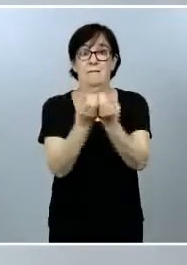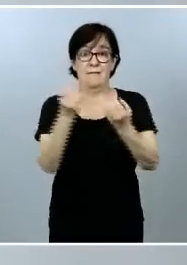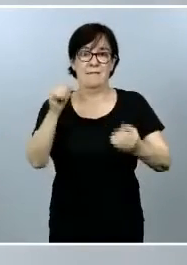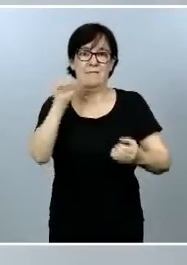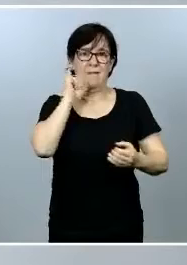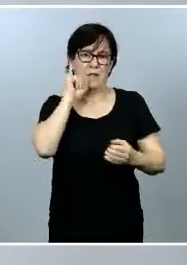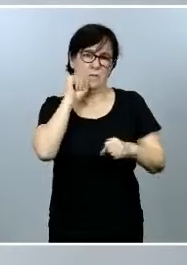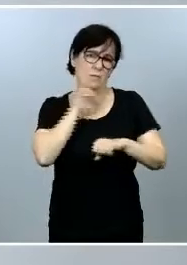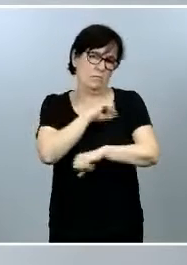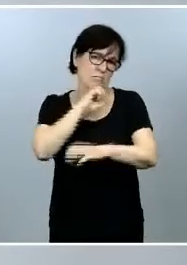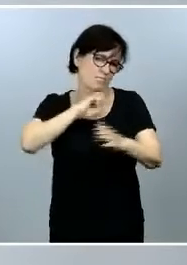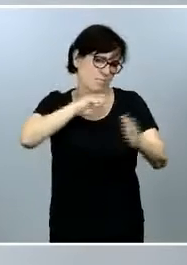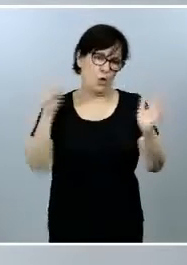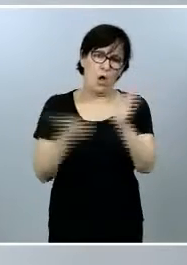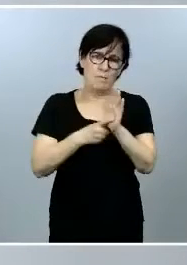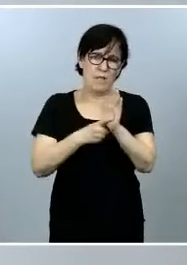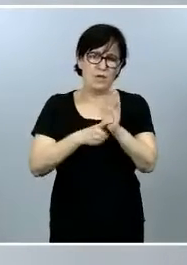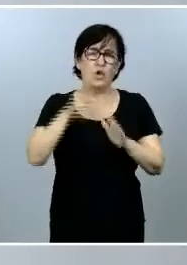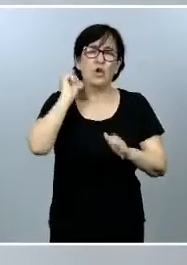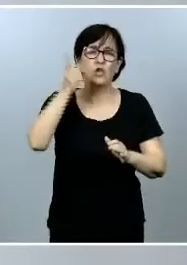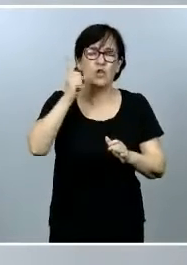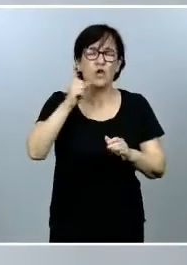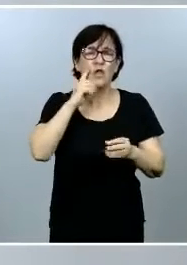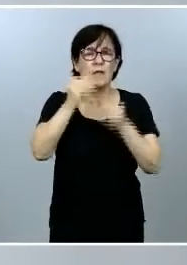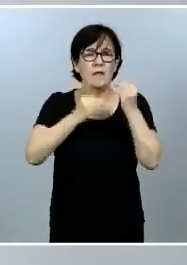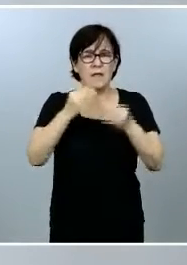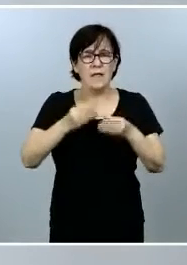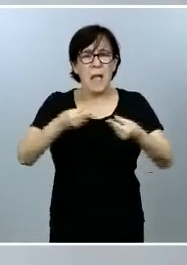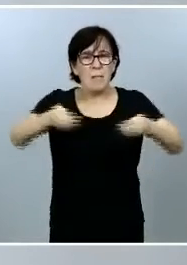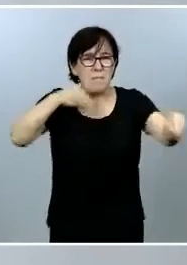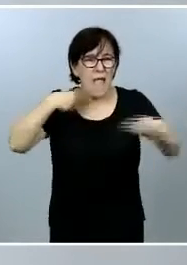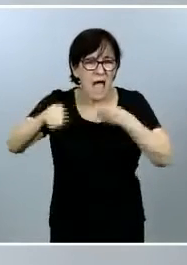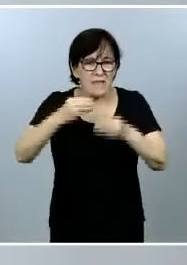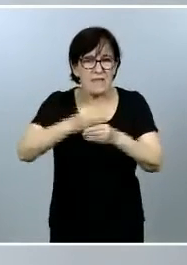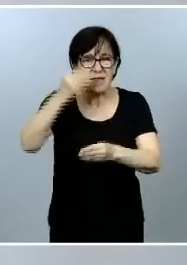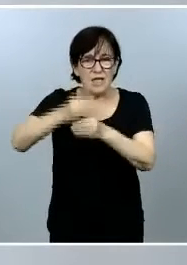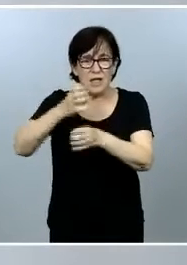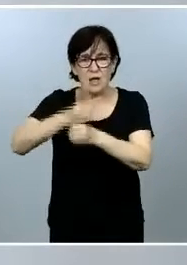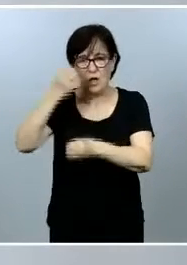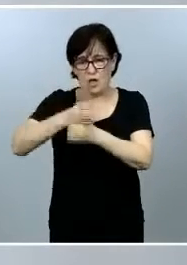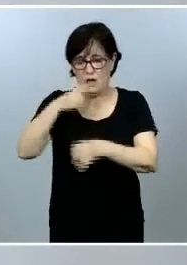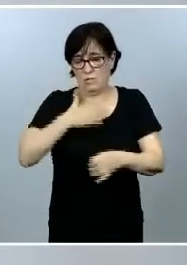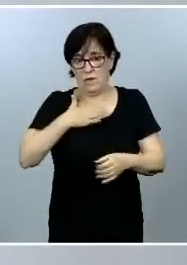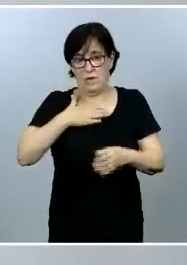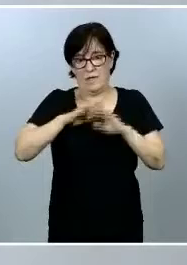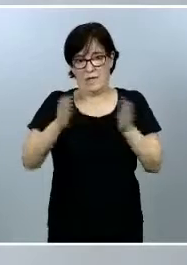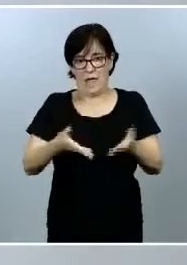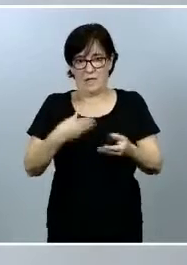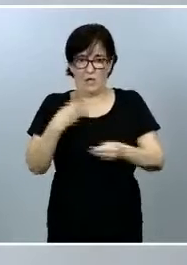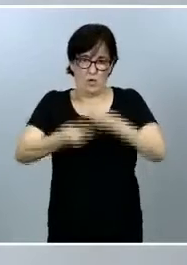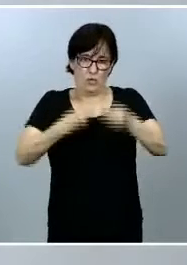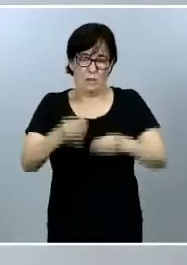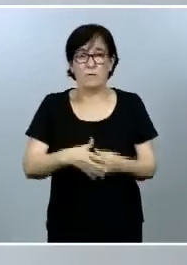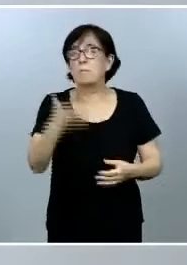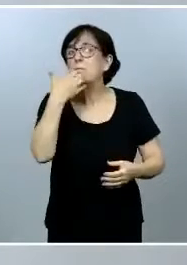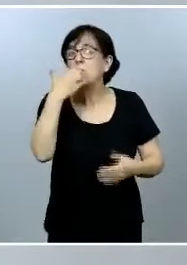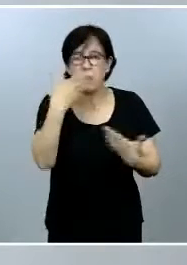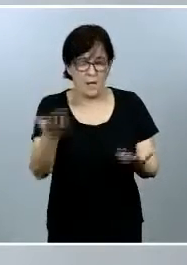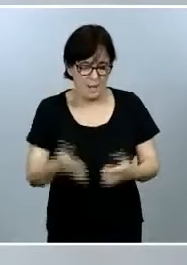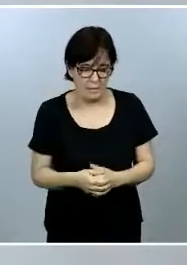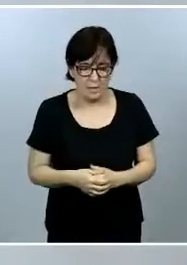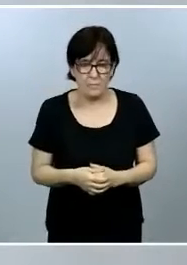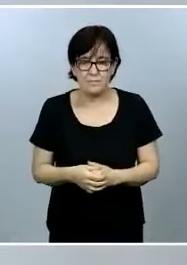serían solamente envases de plástico procedentes de nuestros hogares. Otro ejemplo. Si